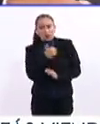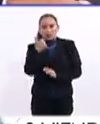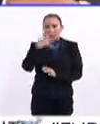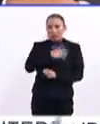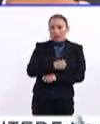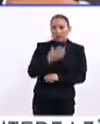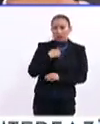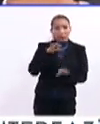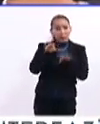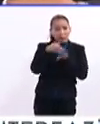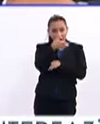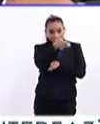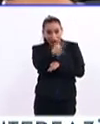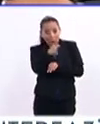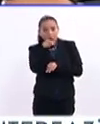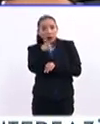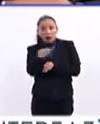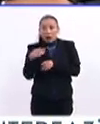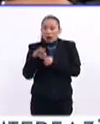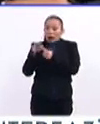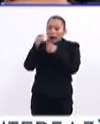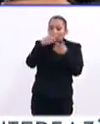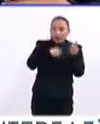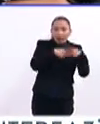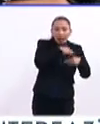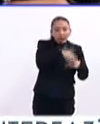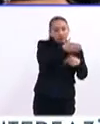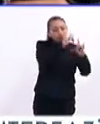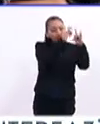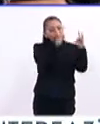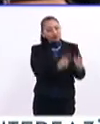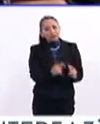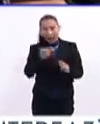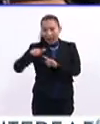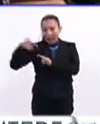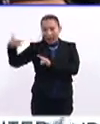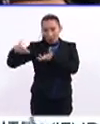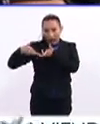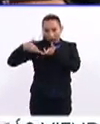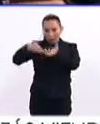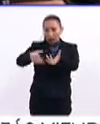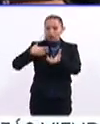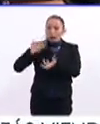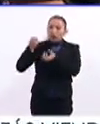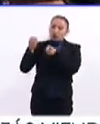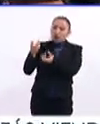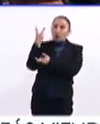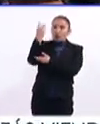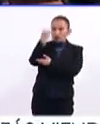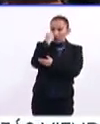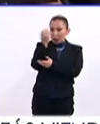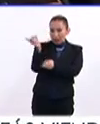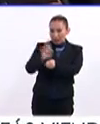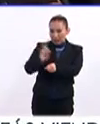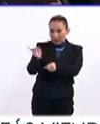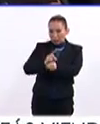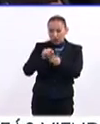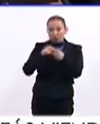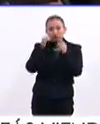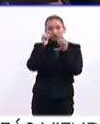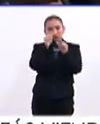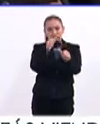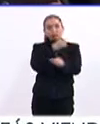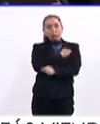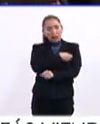Y en lugar de que trabajen en los campos, nosotros los traemos a unos campamentos que ponemos al lado del camino, donde les damos dos comidas al día. Les damos